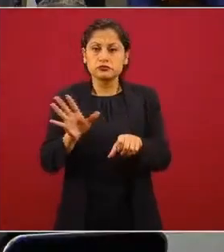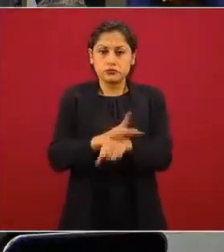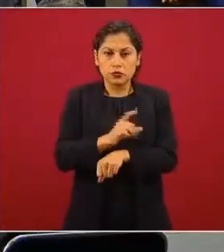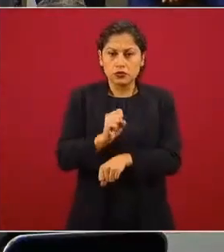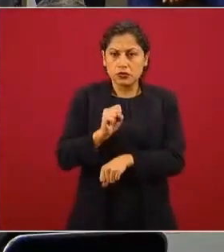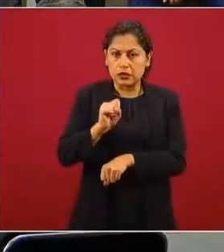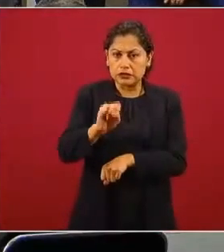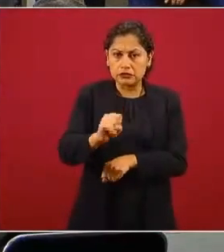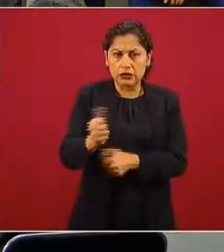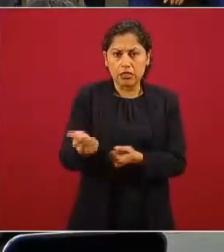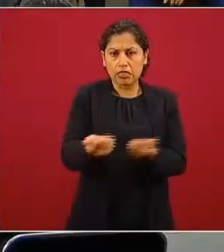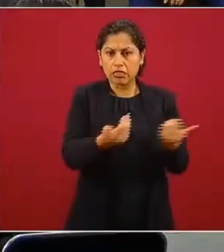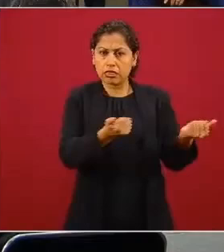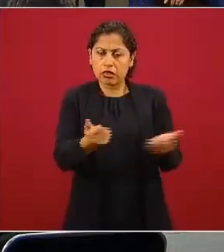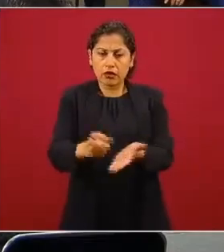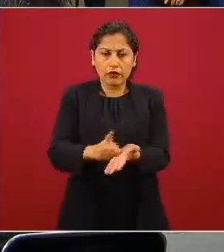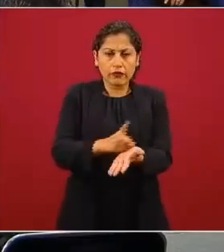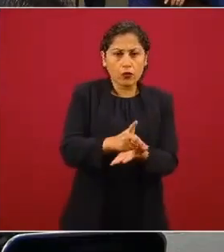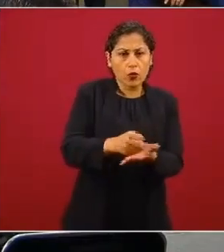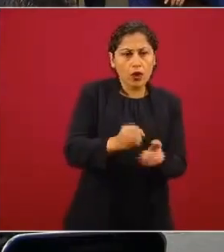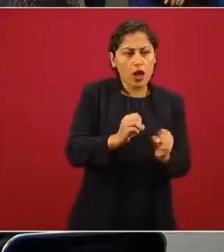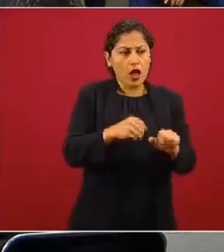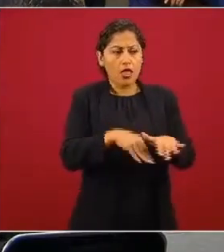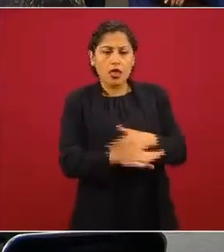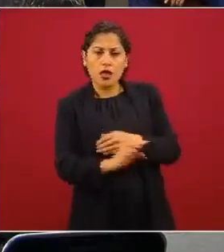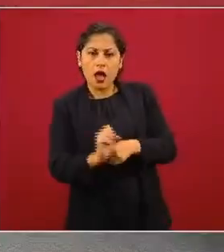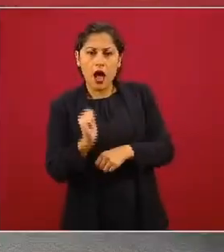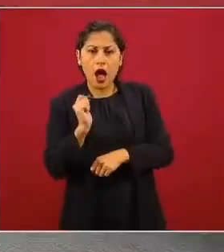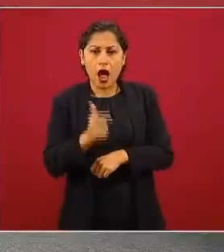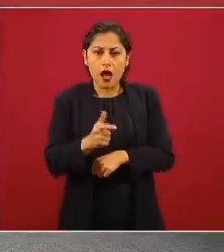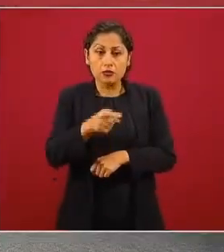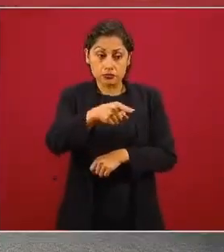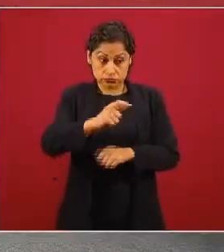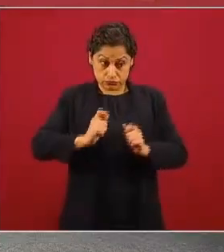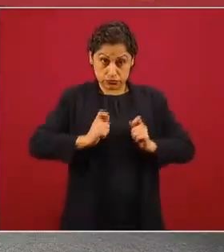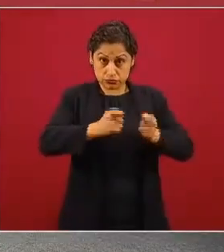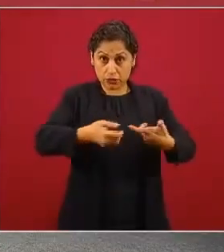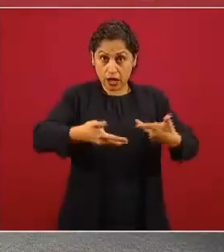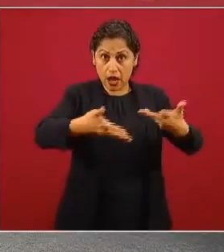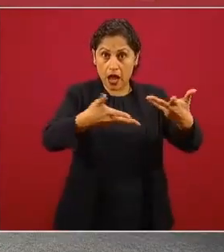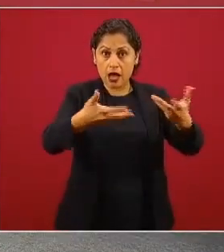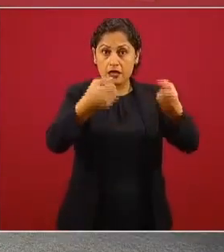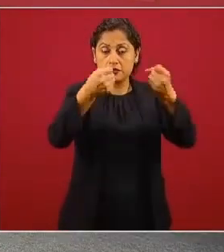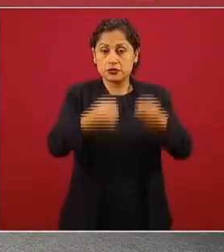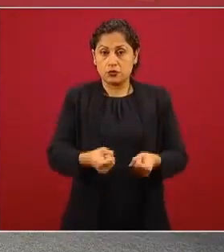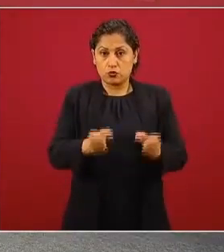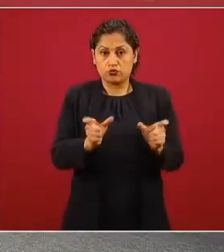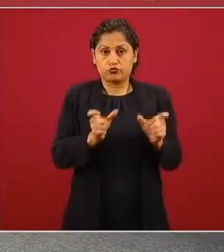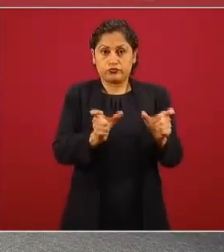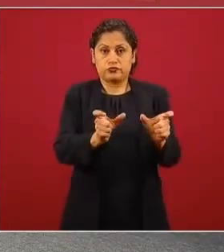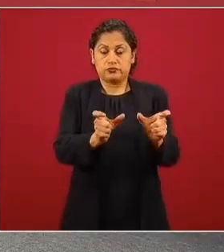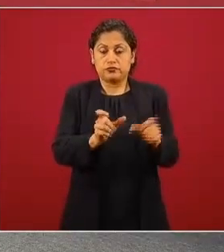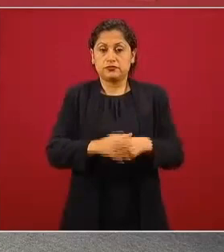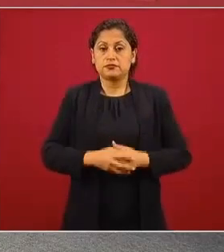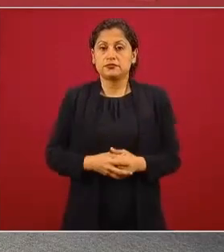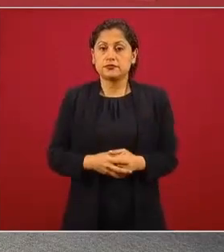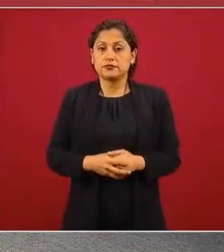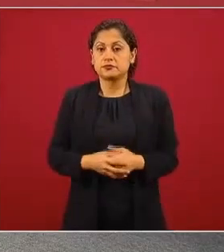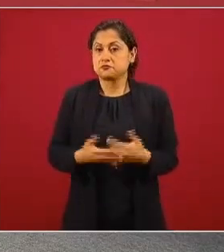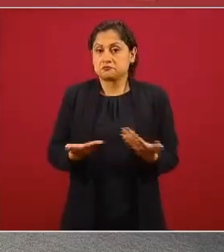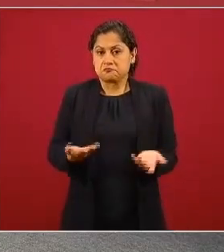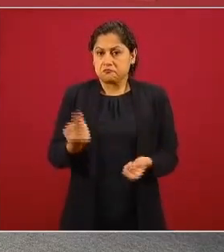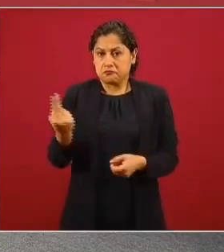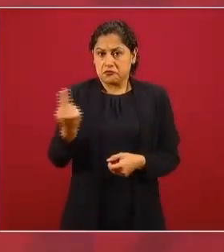se requiere que se tenga